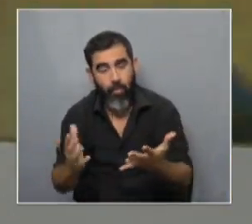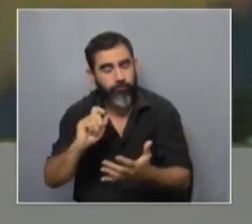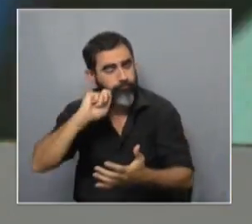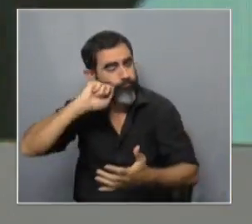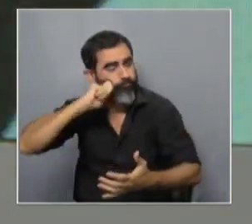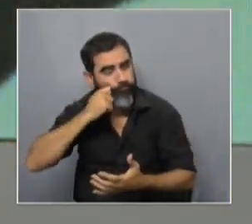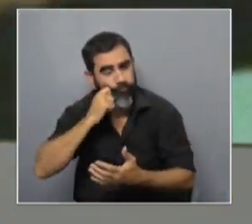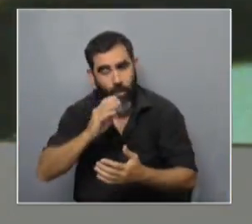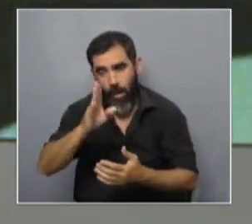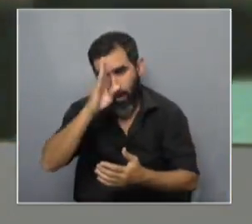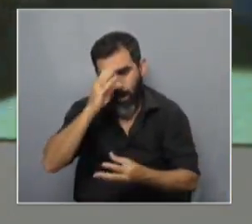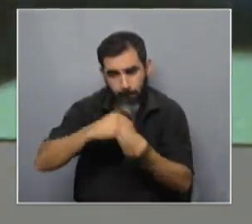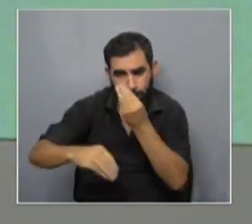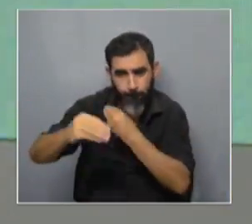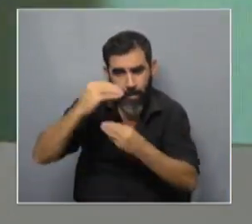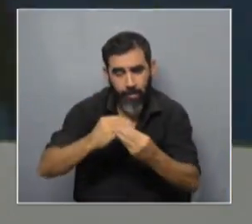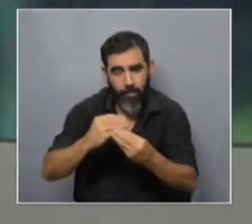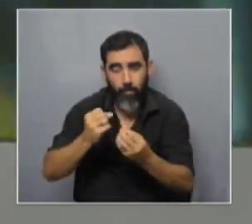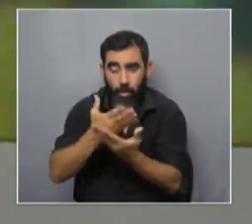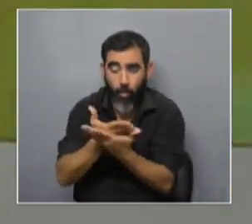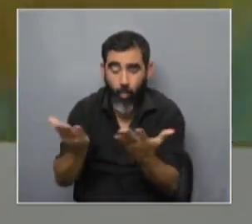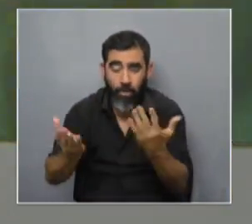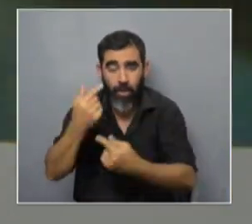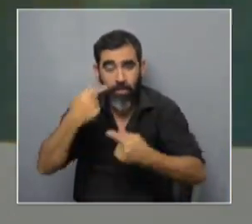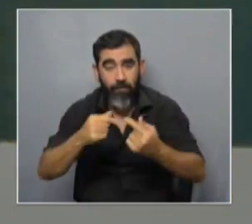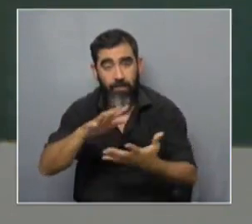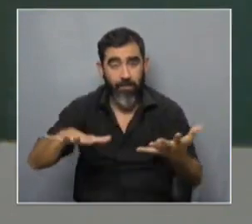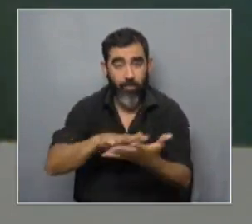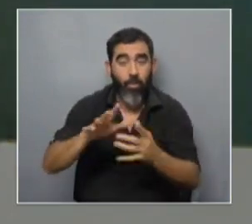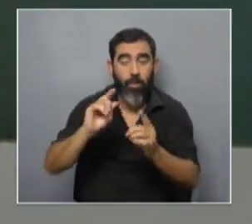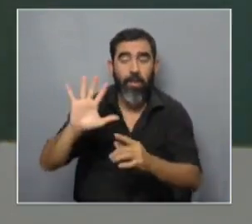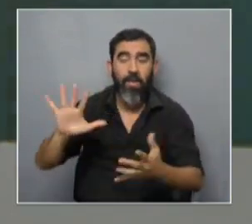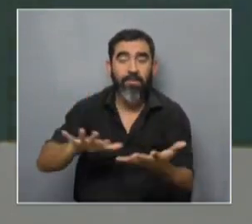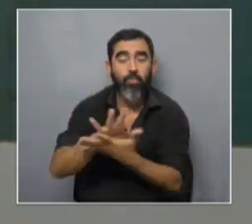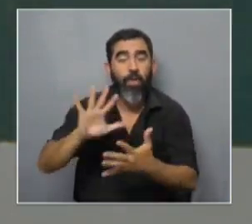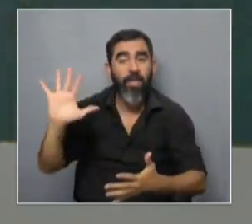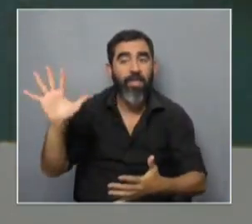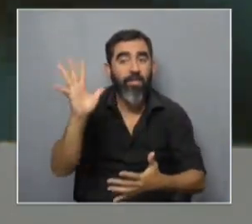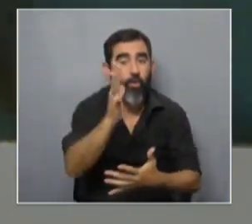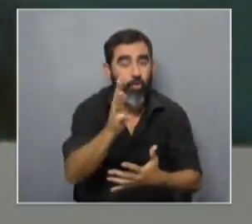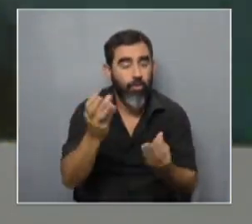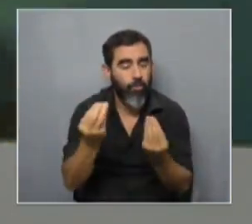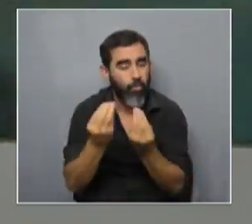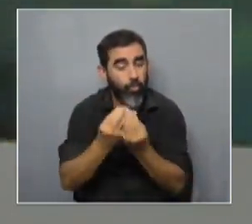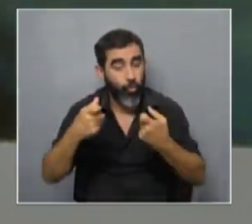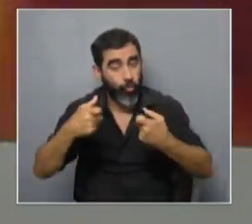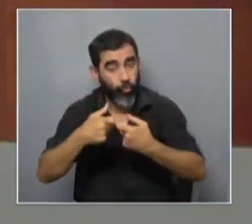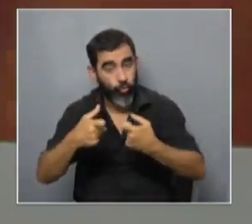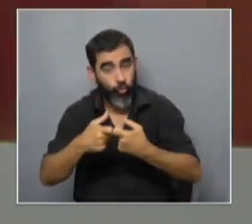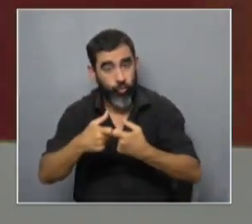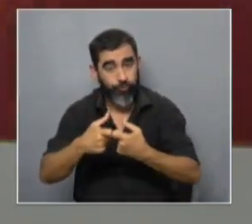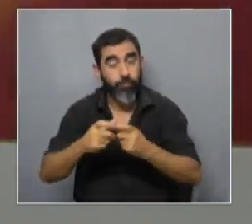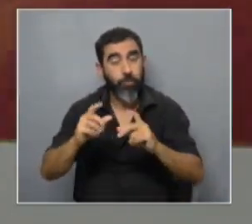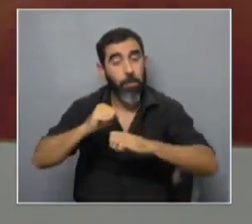enriquecedor por reflejar todas esas realidades y también la realidad del interior muchos de nuestros integrantes y miembros de la